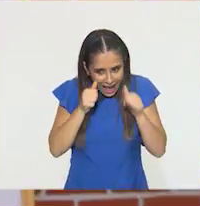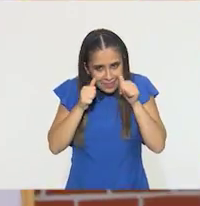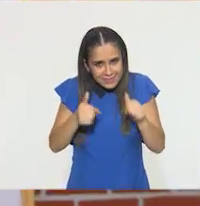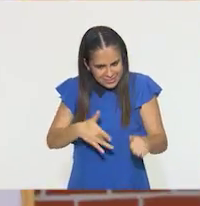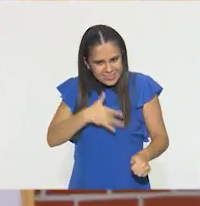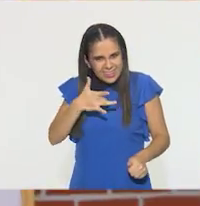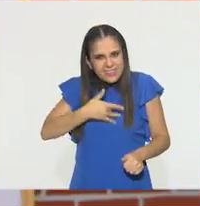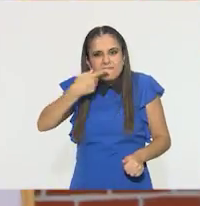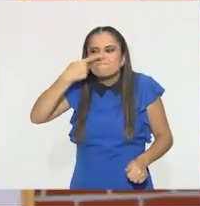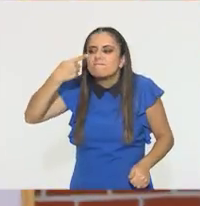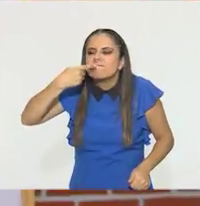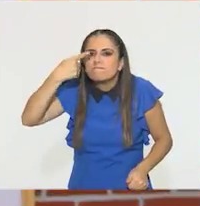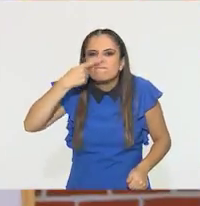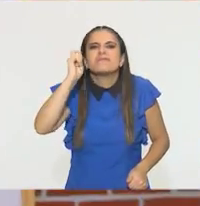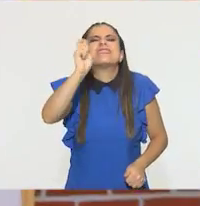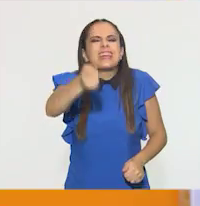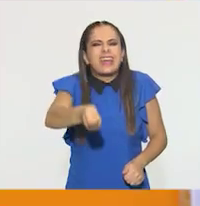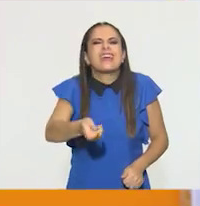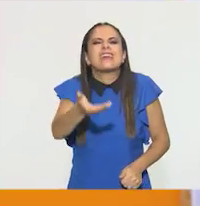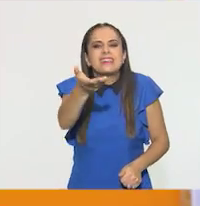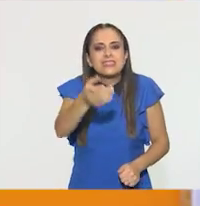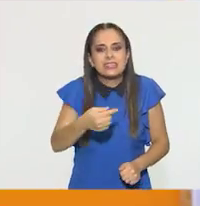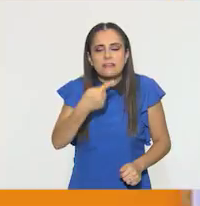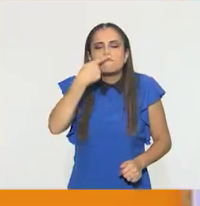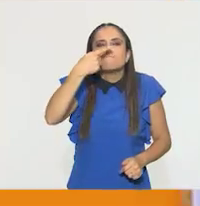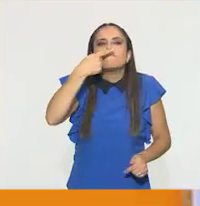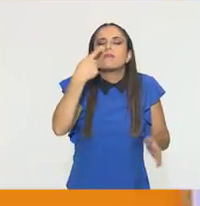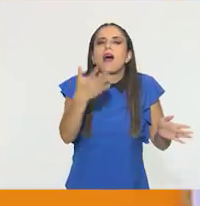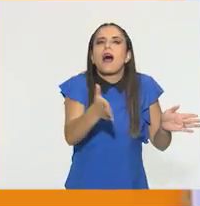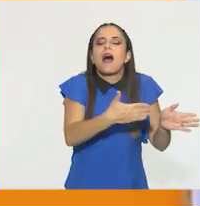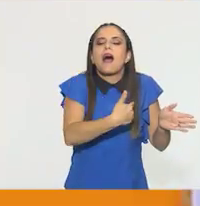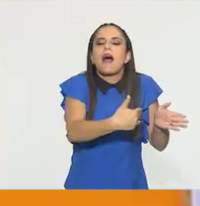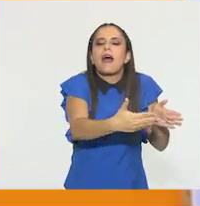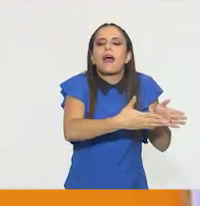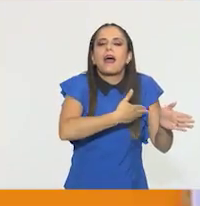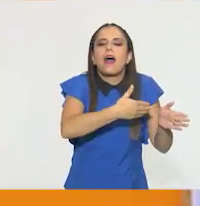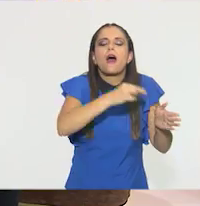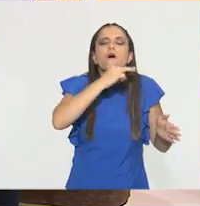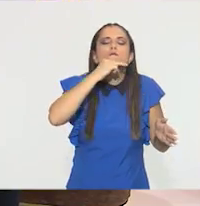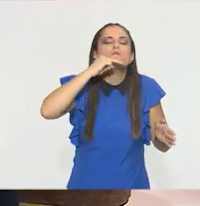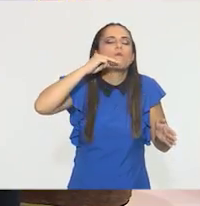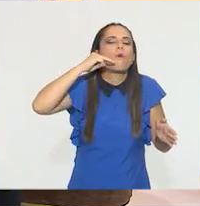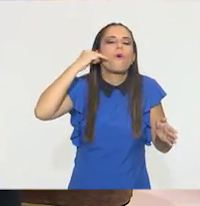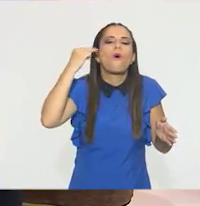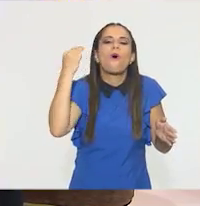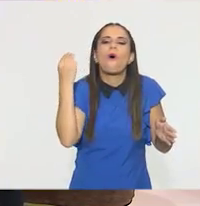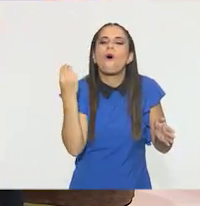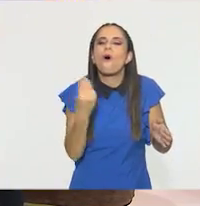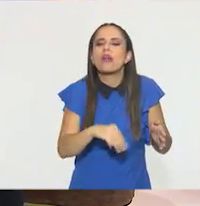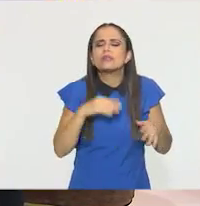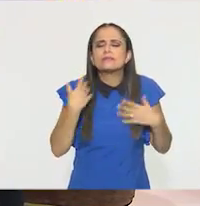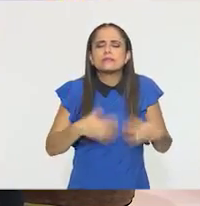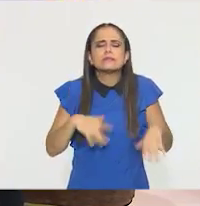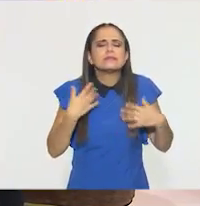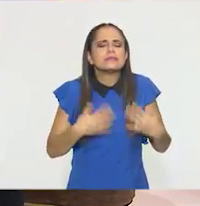¿Huelves? Cuando empiezan a cocinar. Oh, sí. Un molito. Huele muy rico. O una